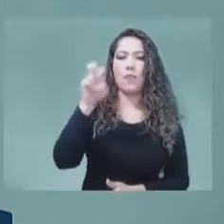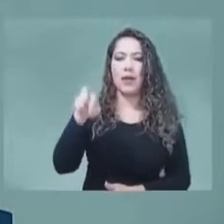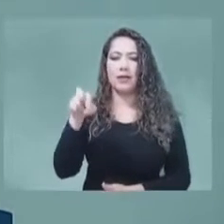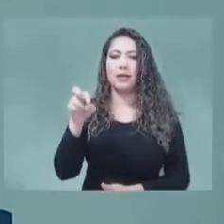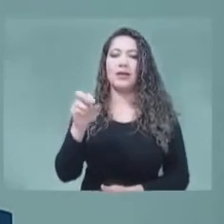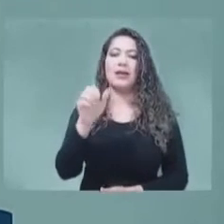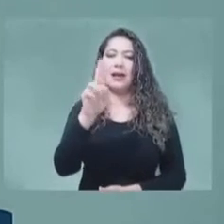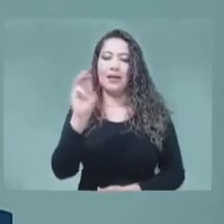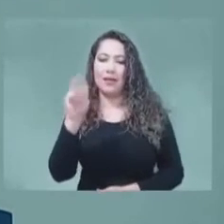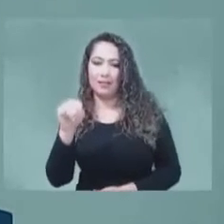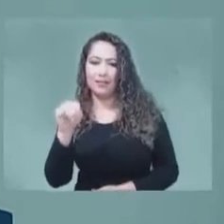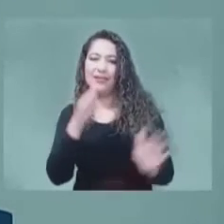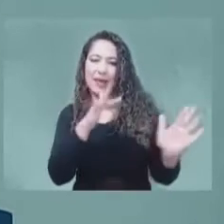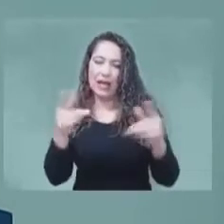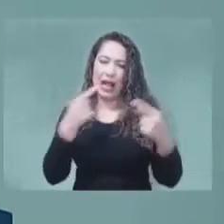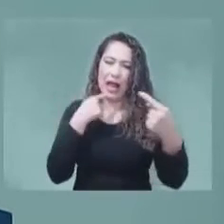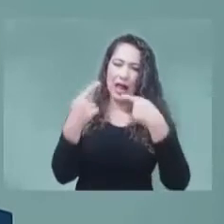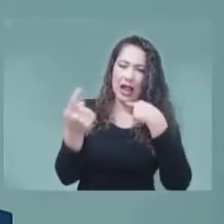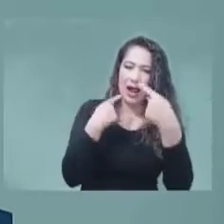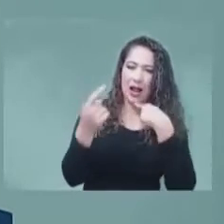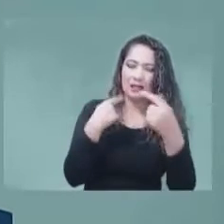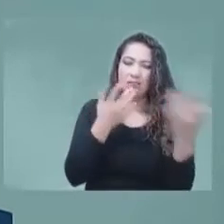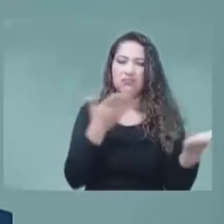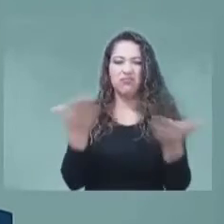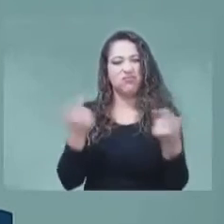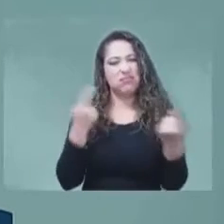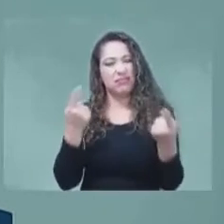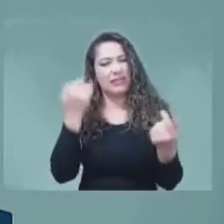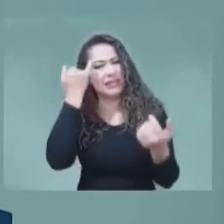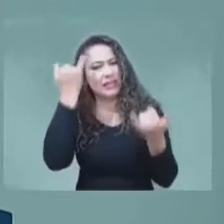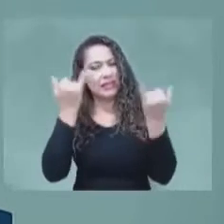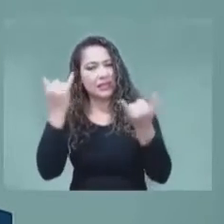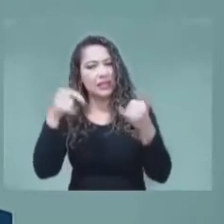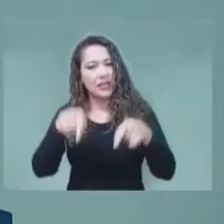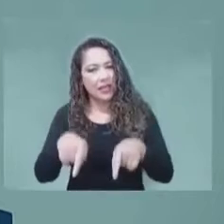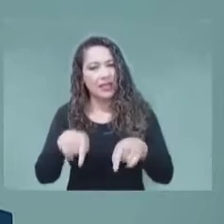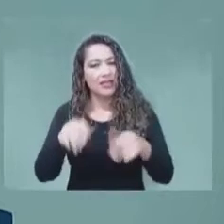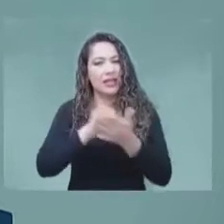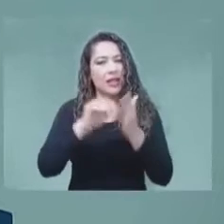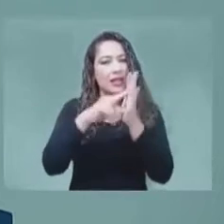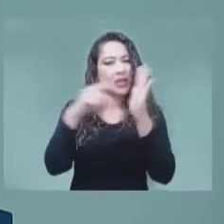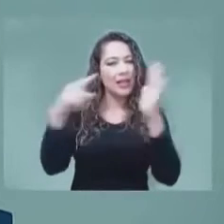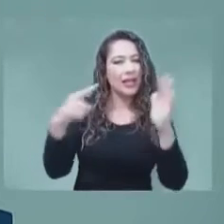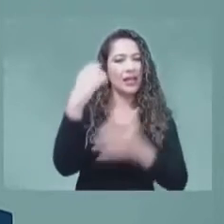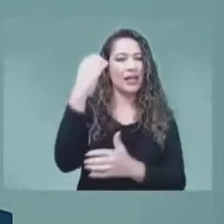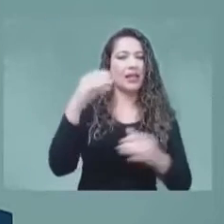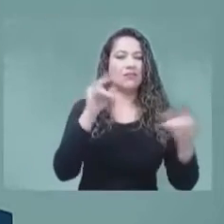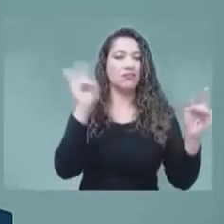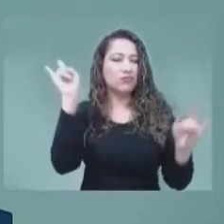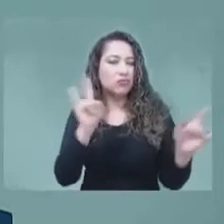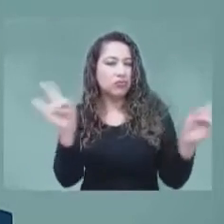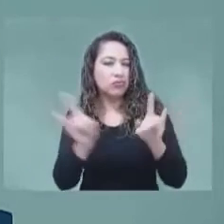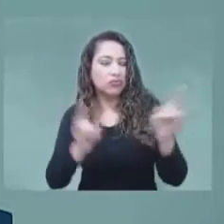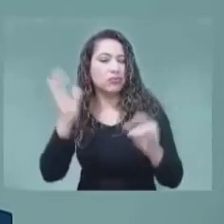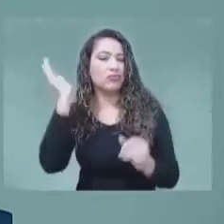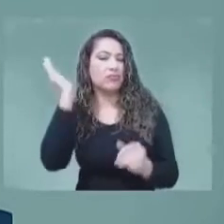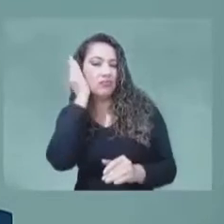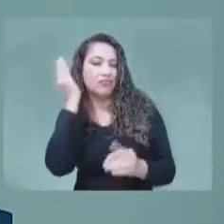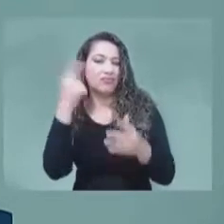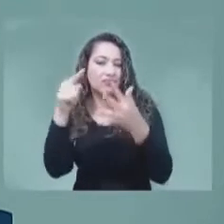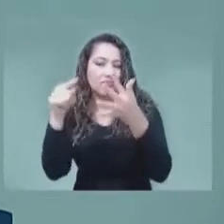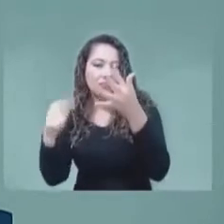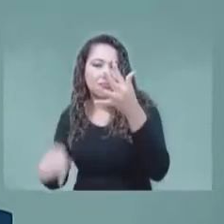expertos sobre las implicaciones que la misma tiene sobre las telecomunicaciones inalámbricas y sobre la dinámica en los despliegues de